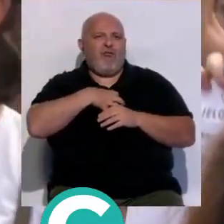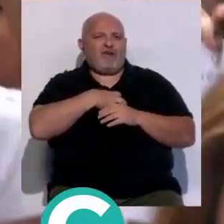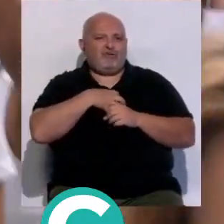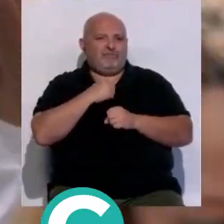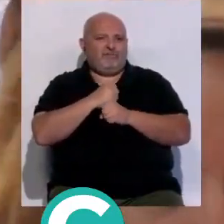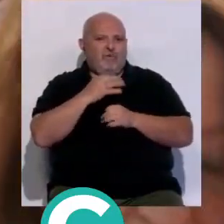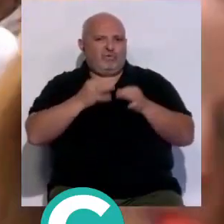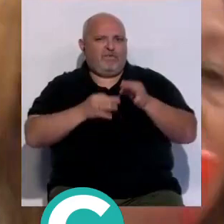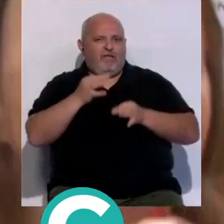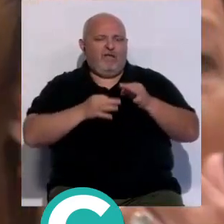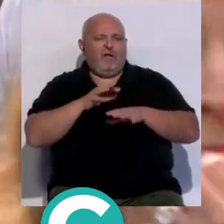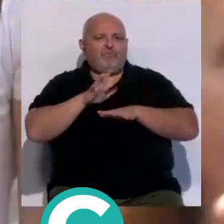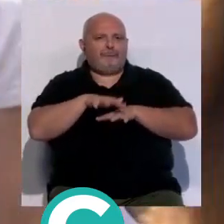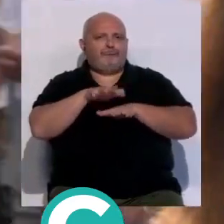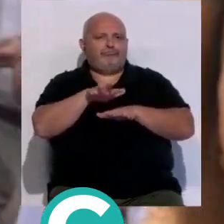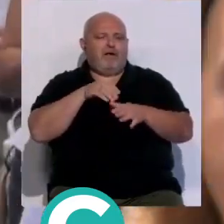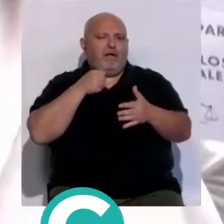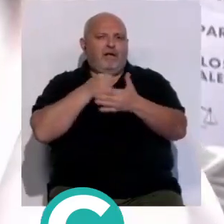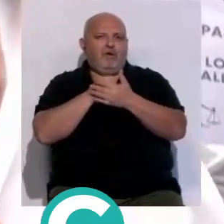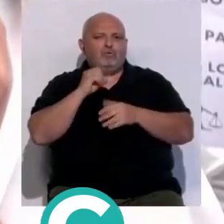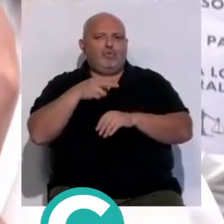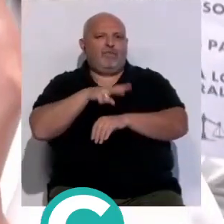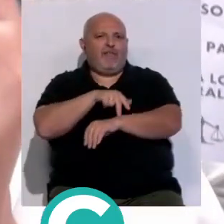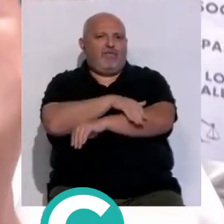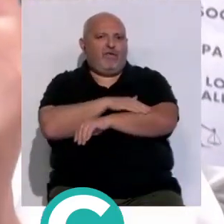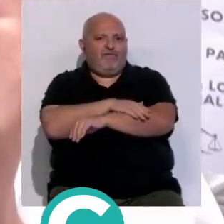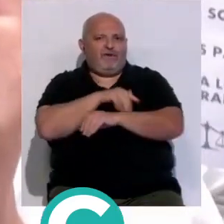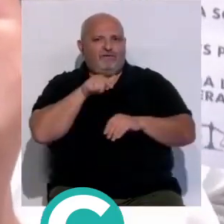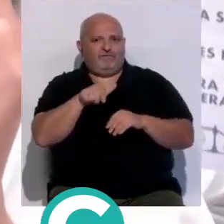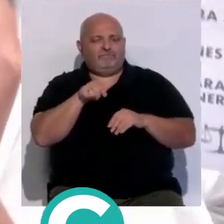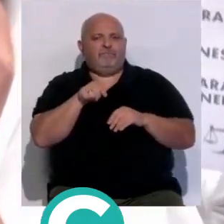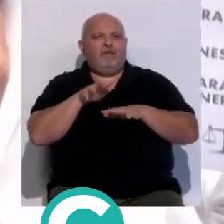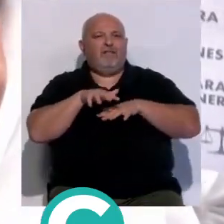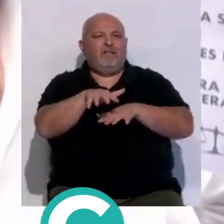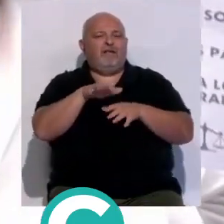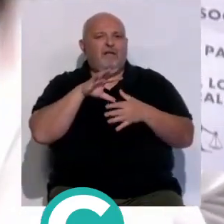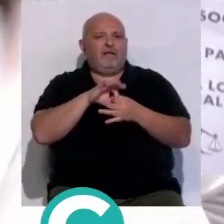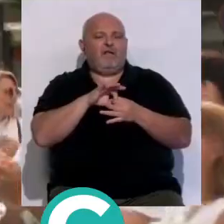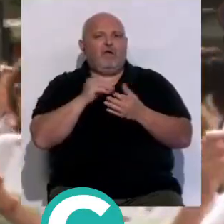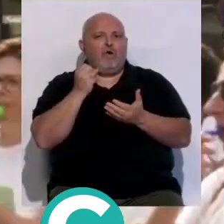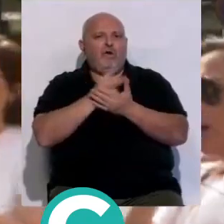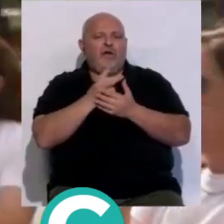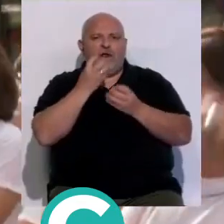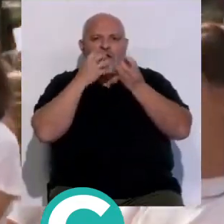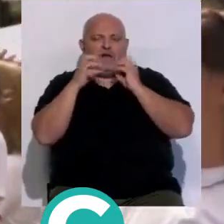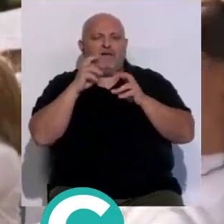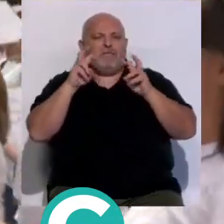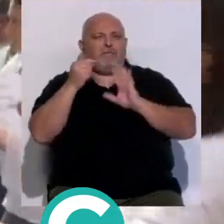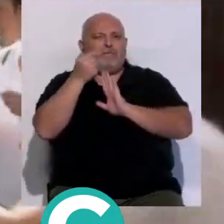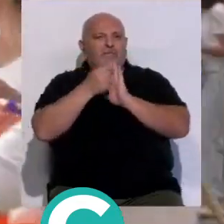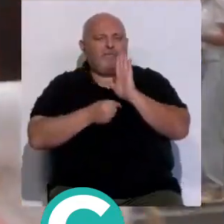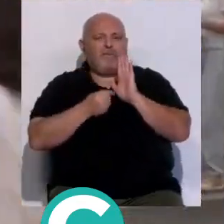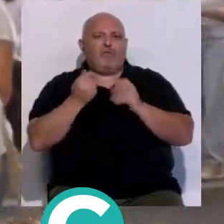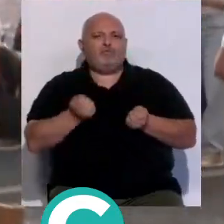justicia han partido en manifestación hasta la subdelegación del gobierno una movilización en la que han vuelto a reclamar entre otras medidas